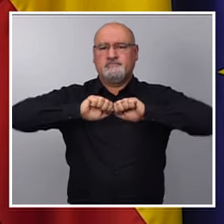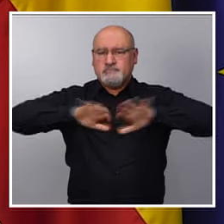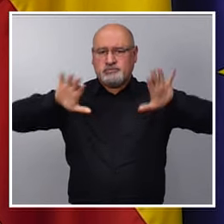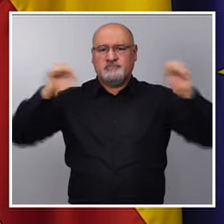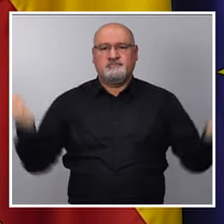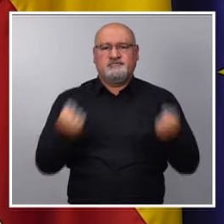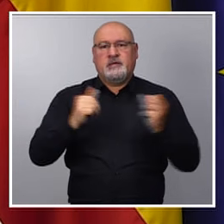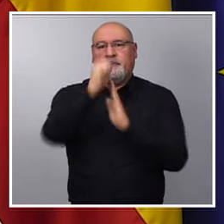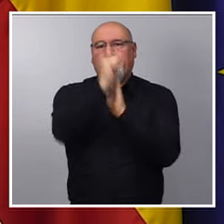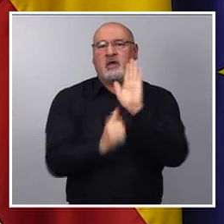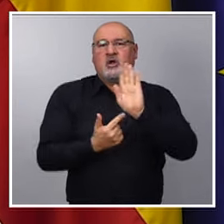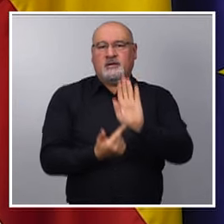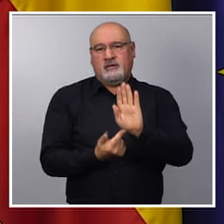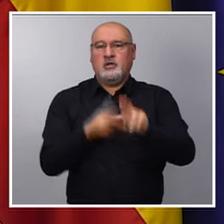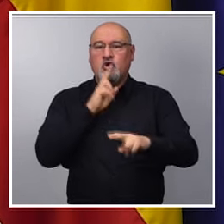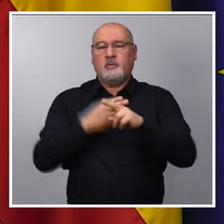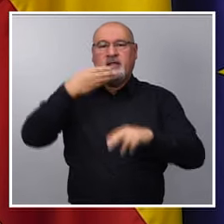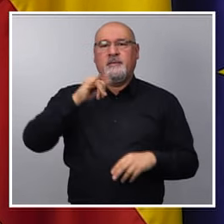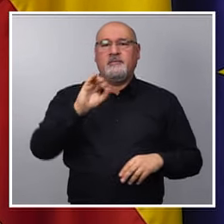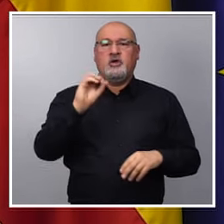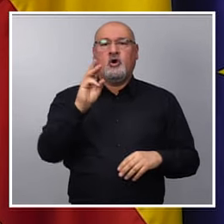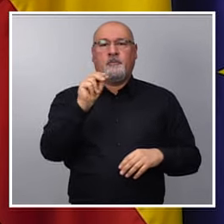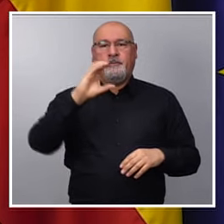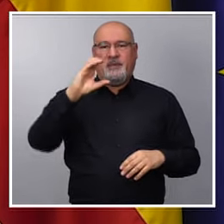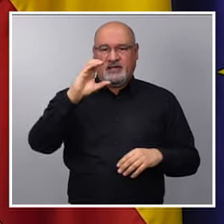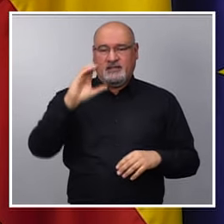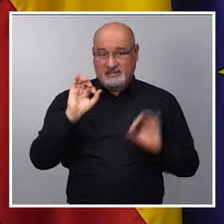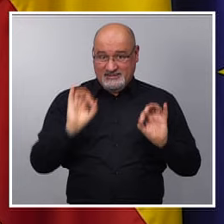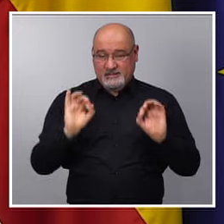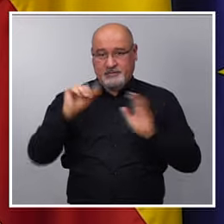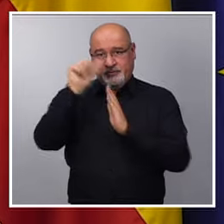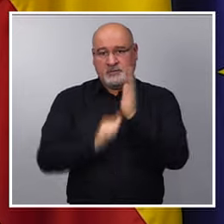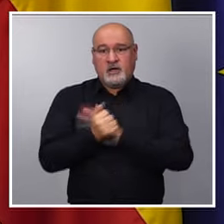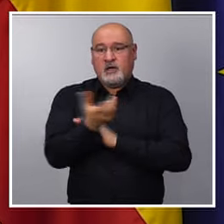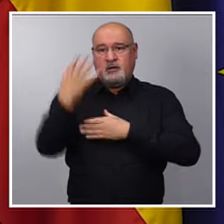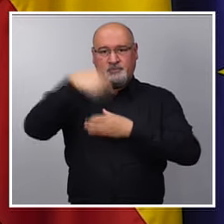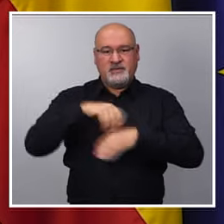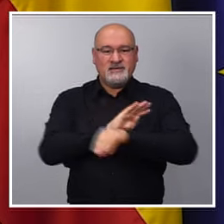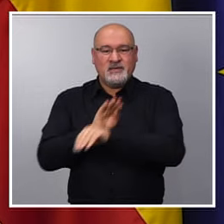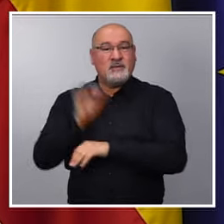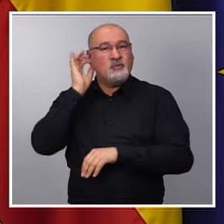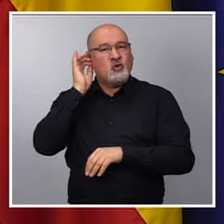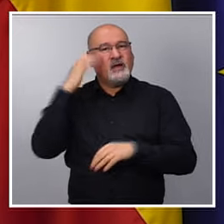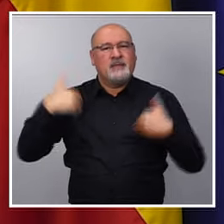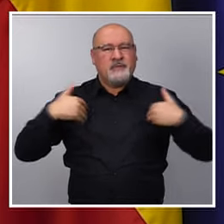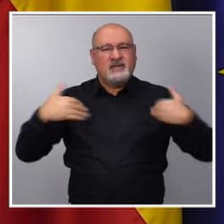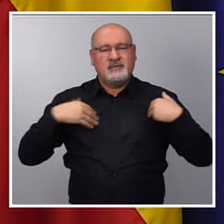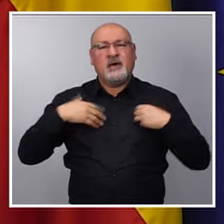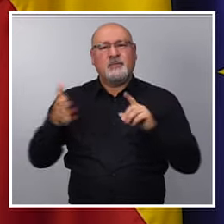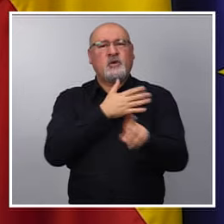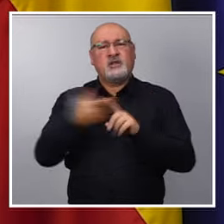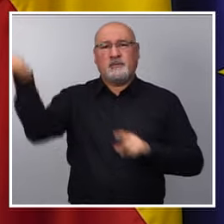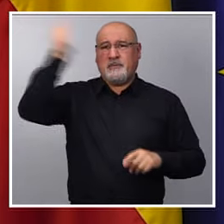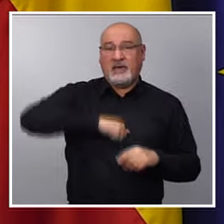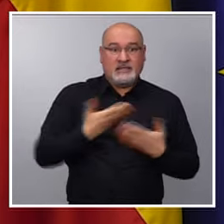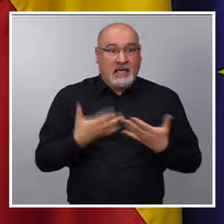conocido como Biopet. En ese programa acogíamos a los animales de mujeres víctimas de violencia machista que no tenían dónde